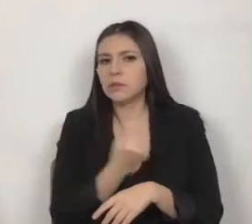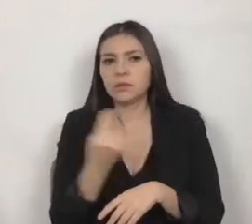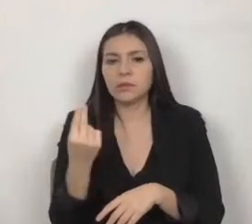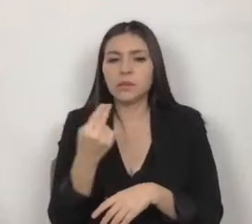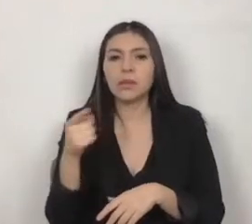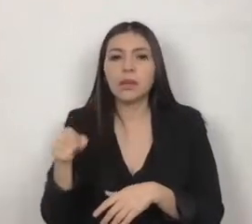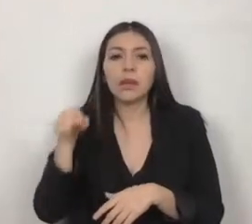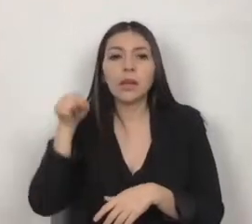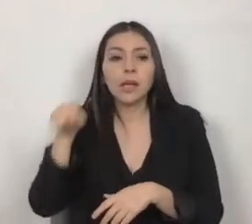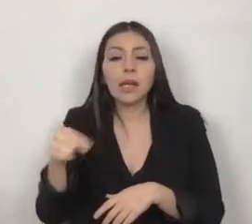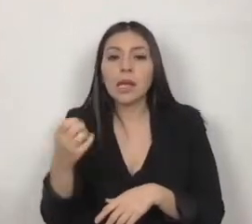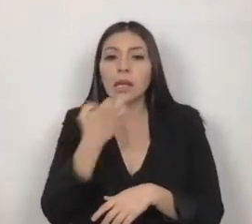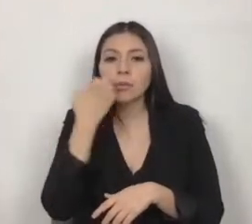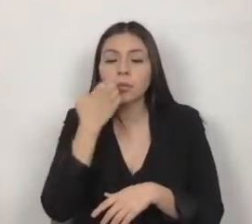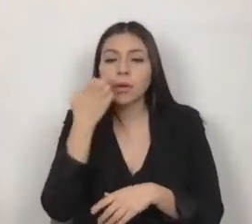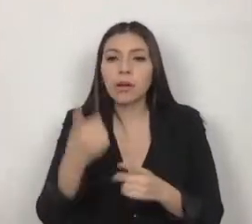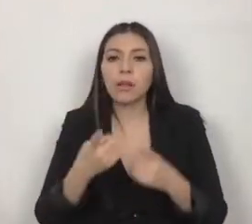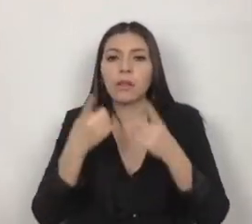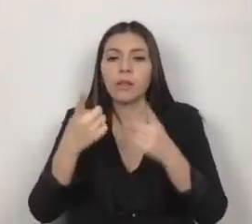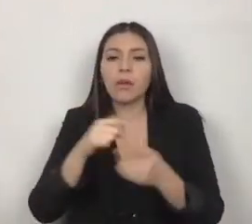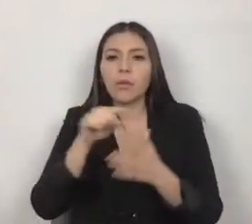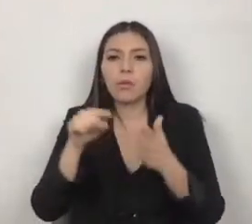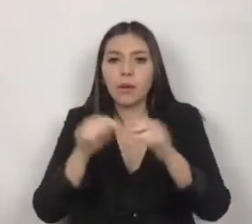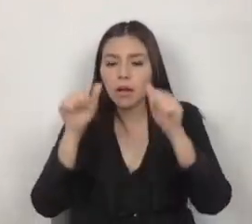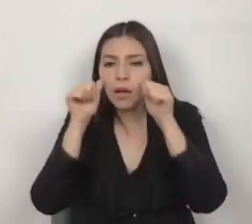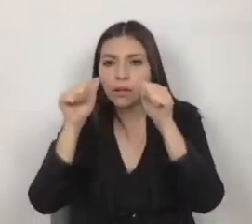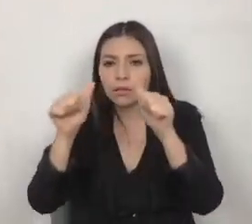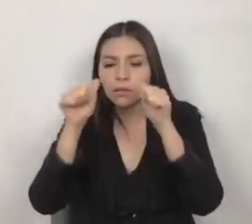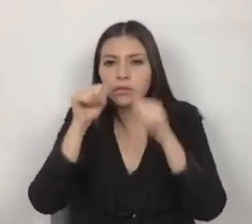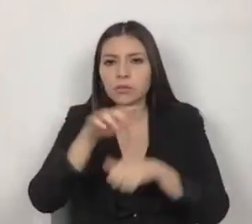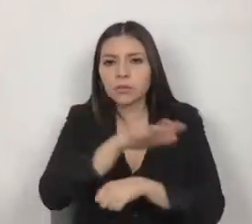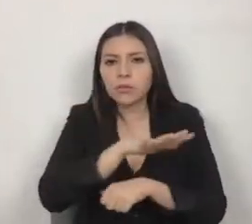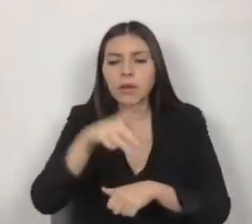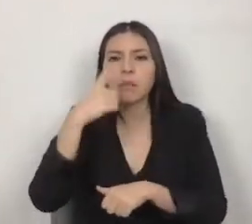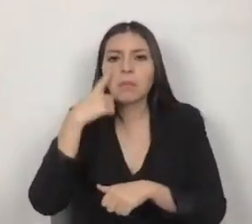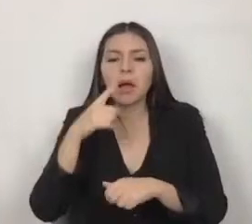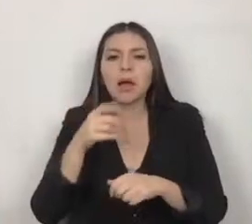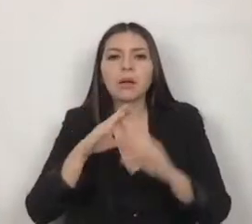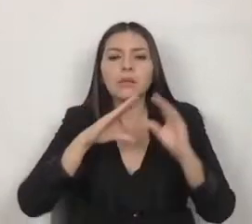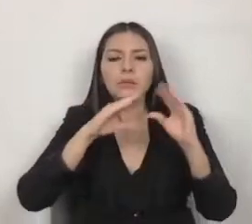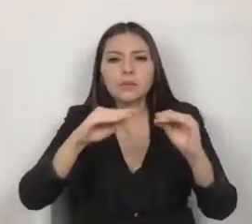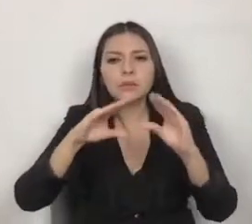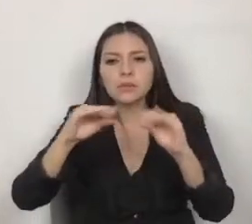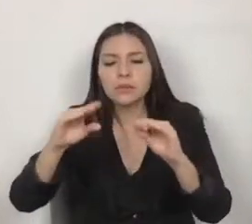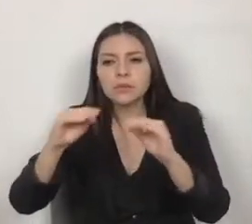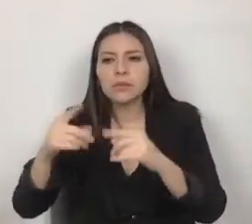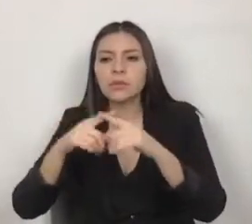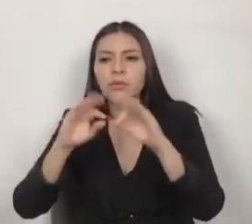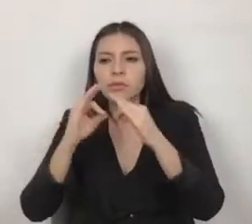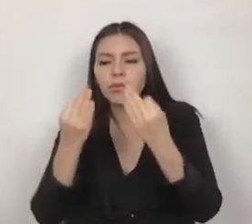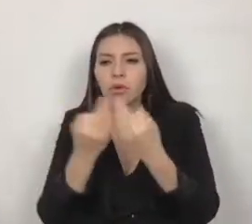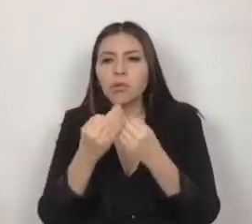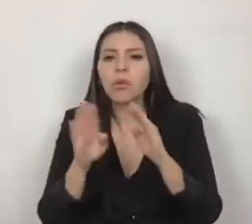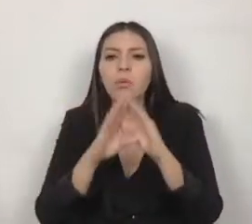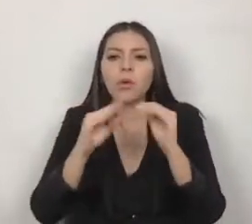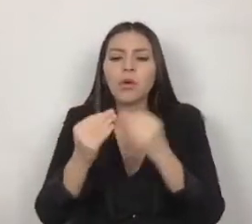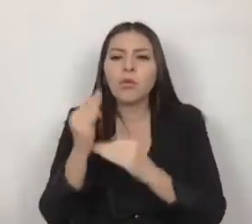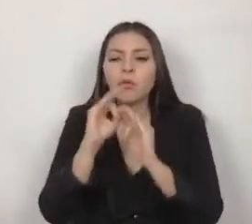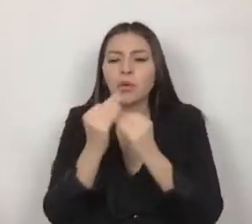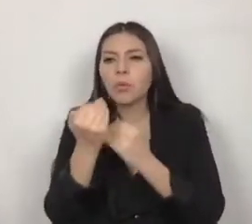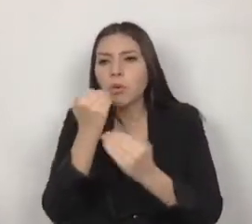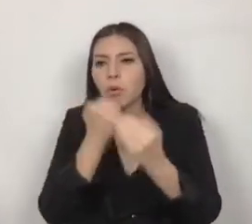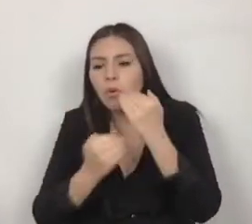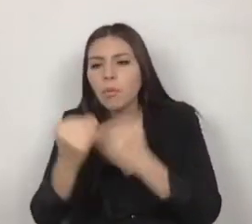para atender a la población para incorporar conocimientos, conductas, actitudes alimentarias y de una manera